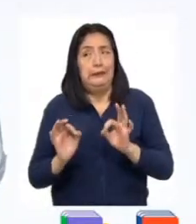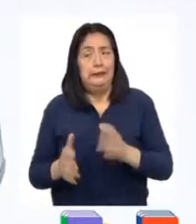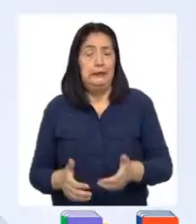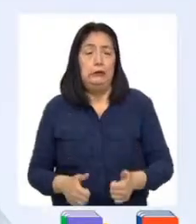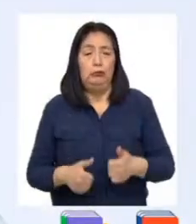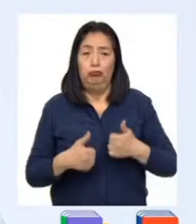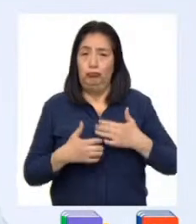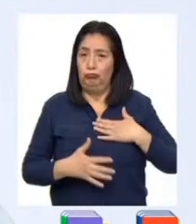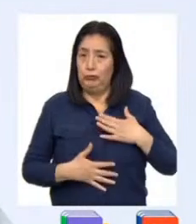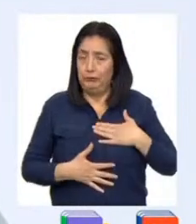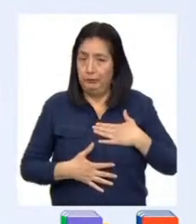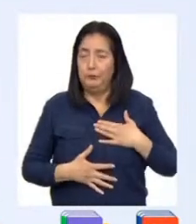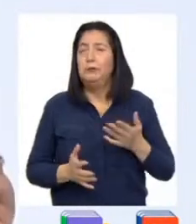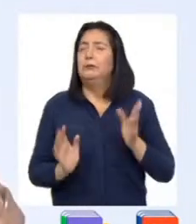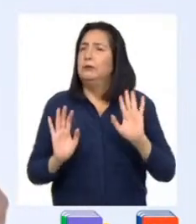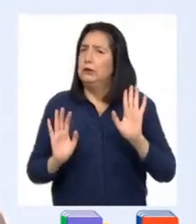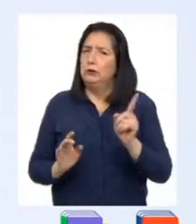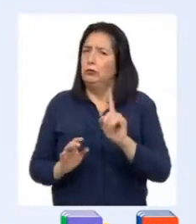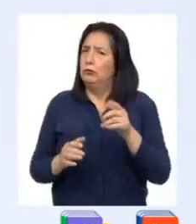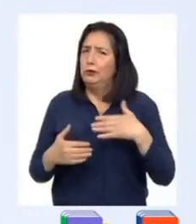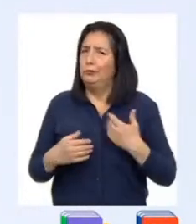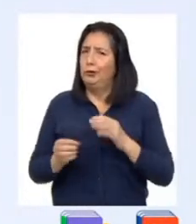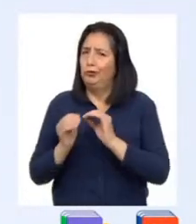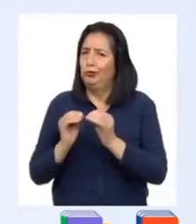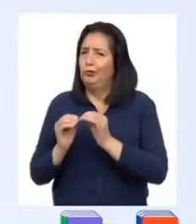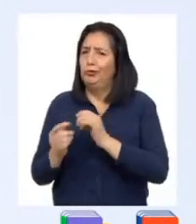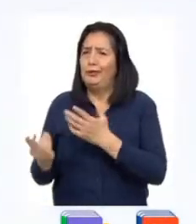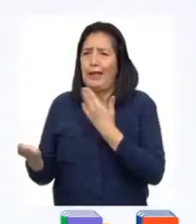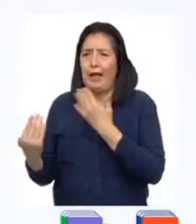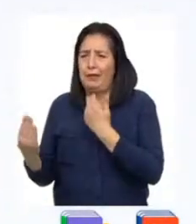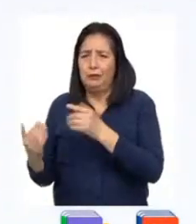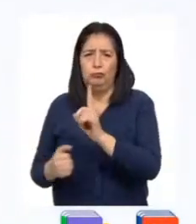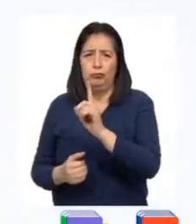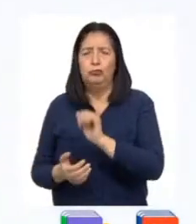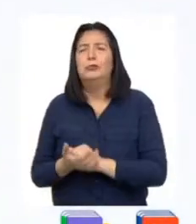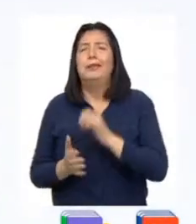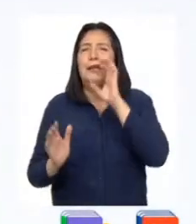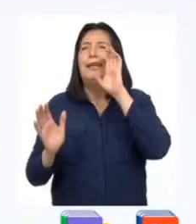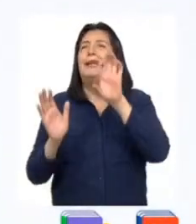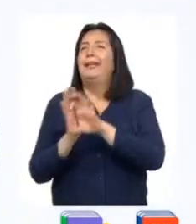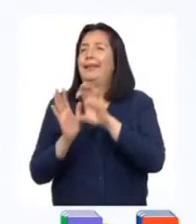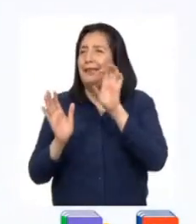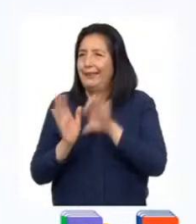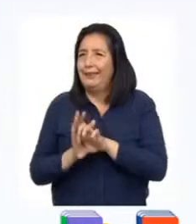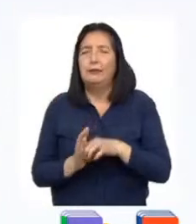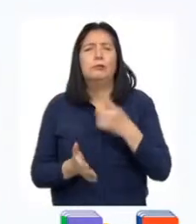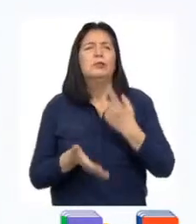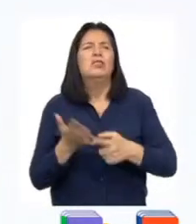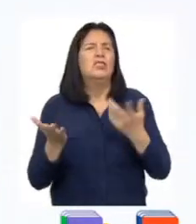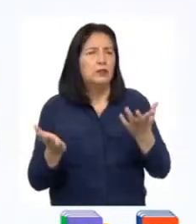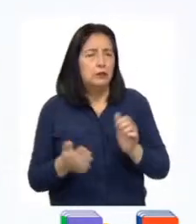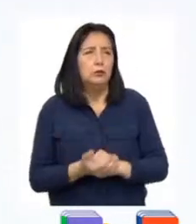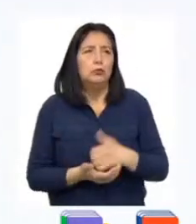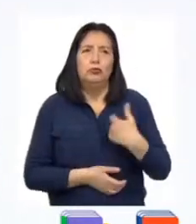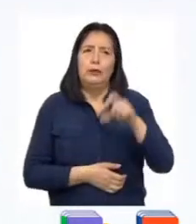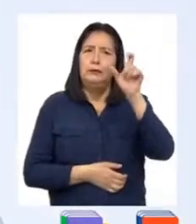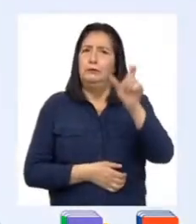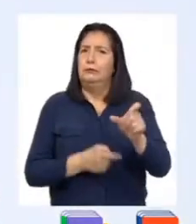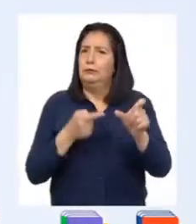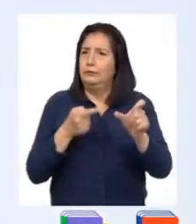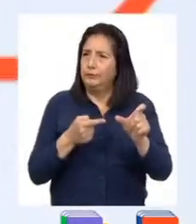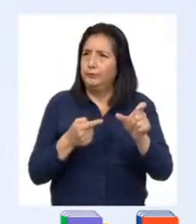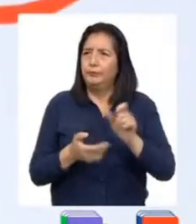integridad y no se pueden resolver con el diálogo. Un ejemplo de esto son los casos en que una persona